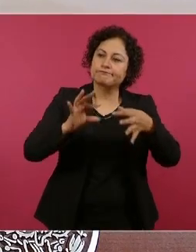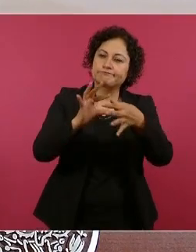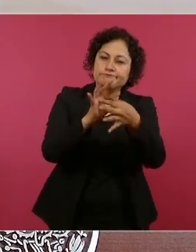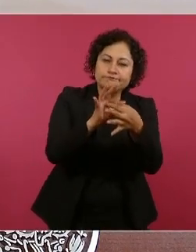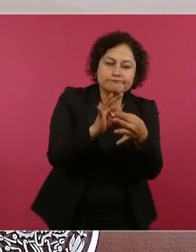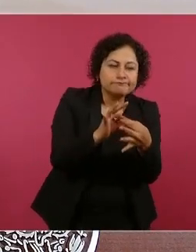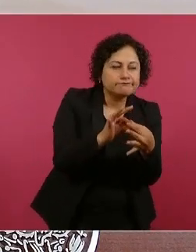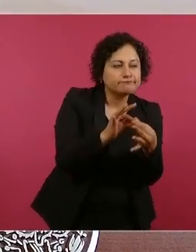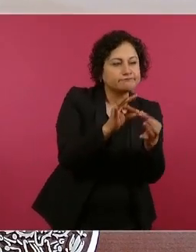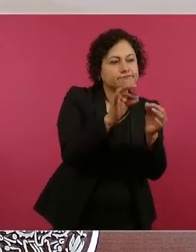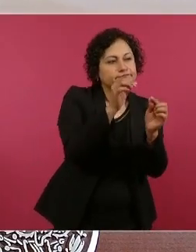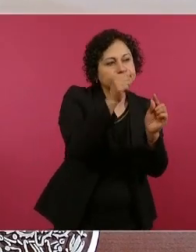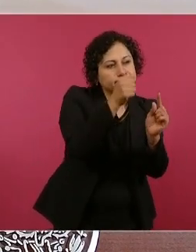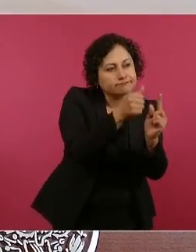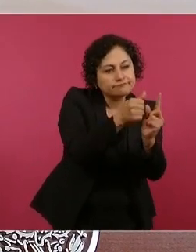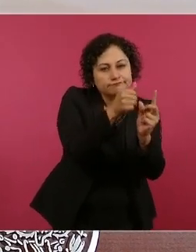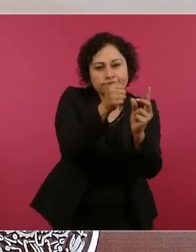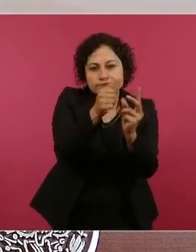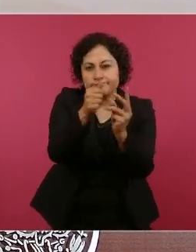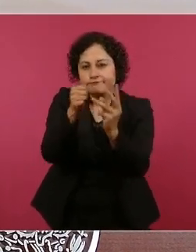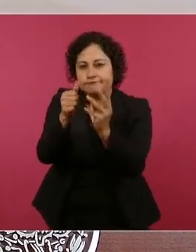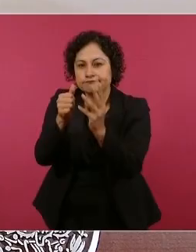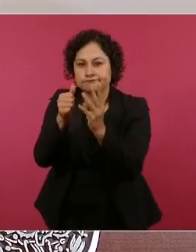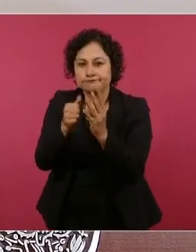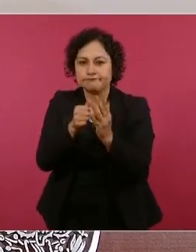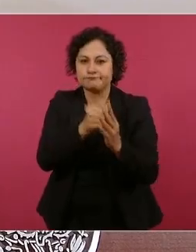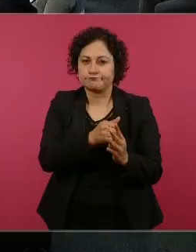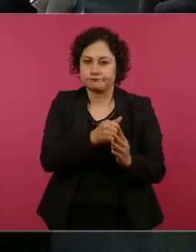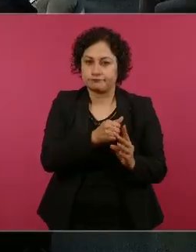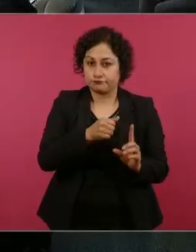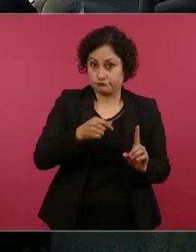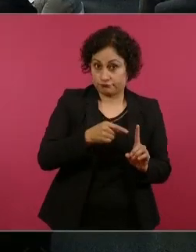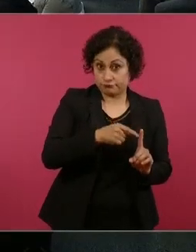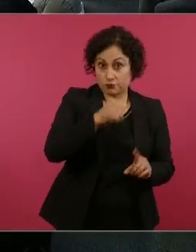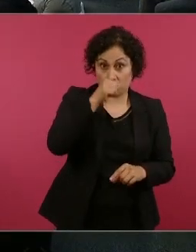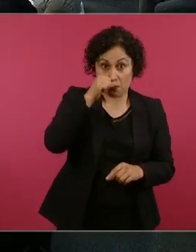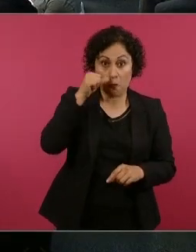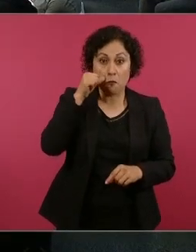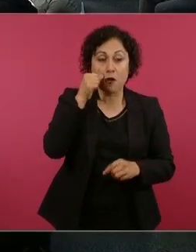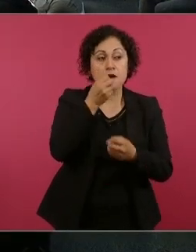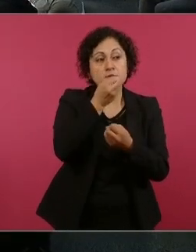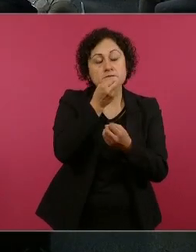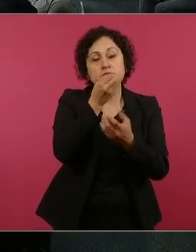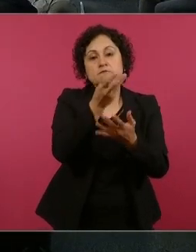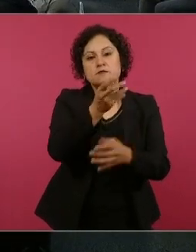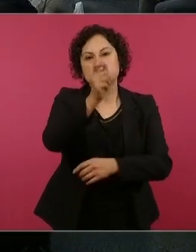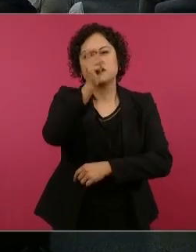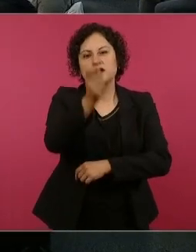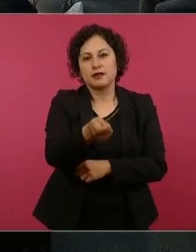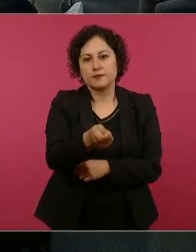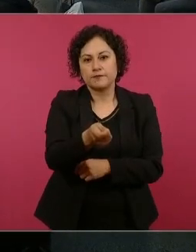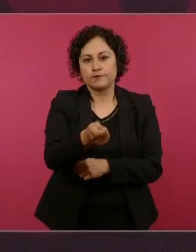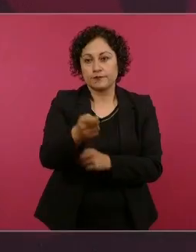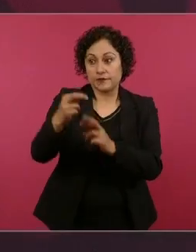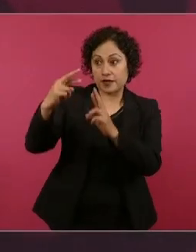prohibir la religión,